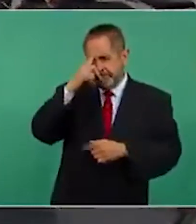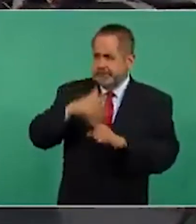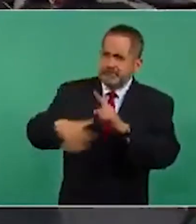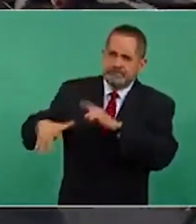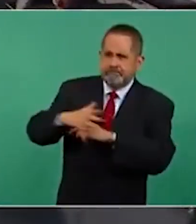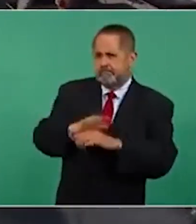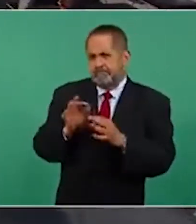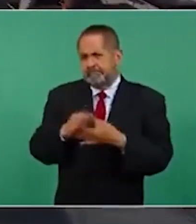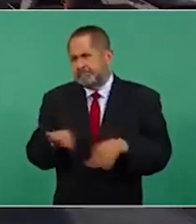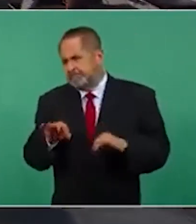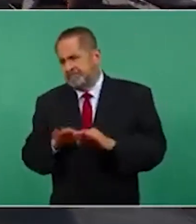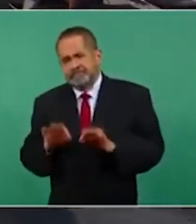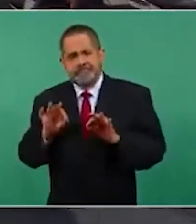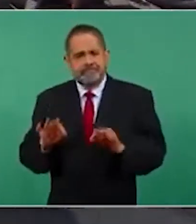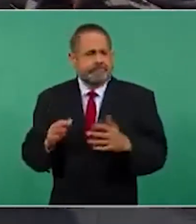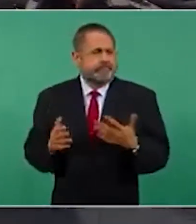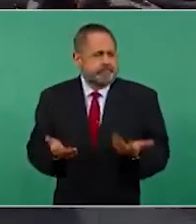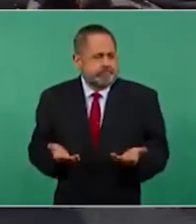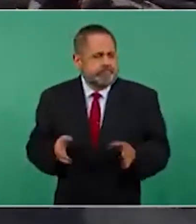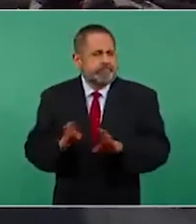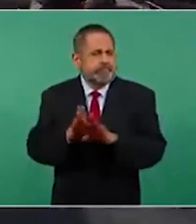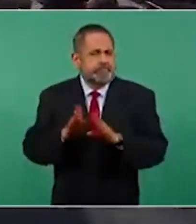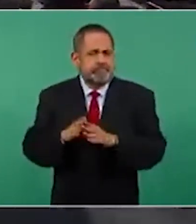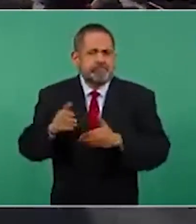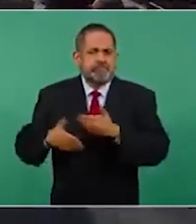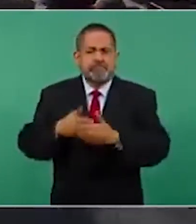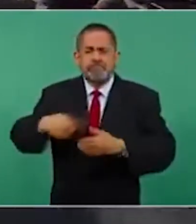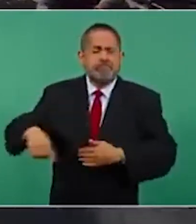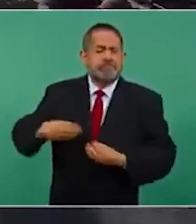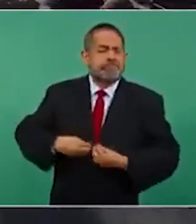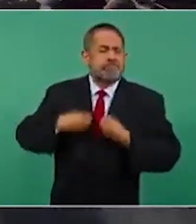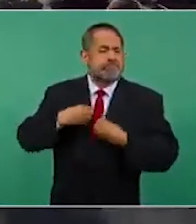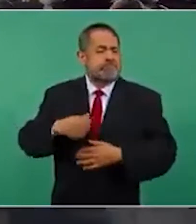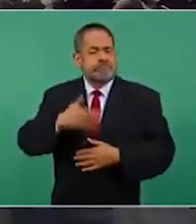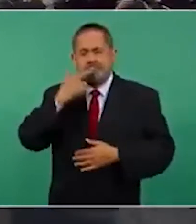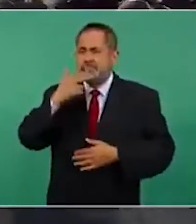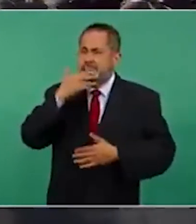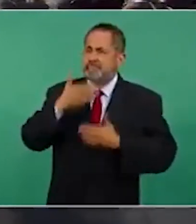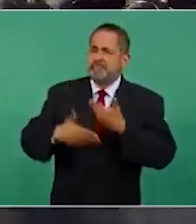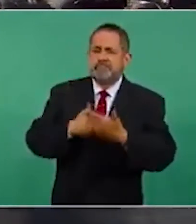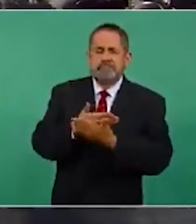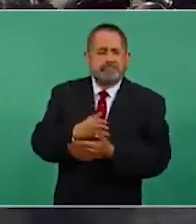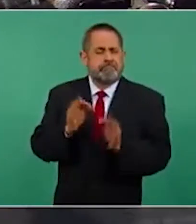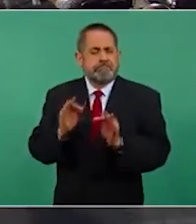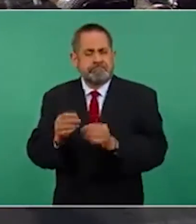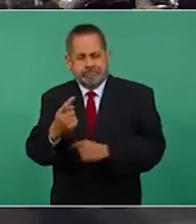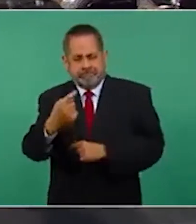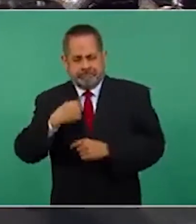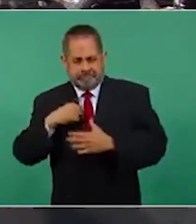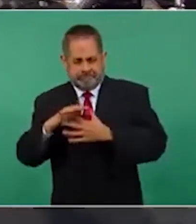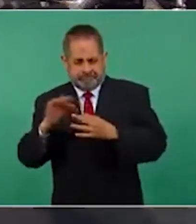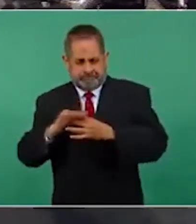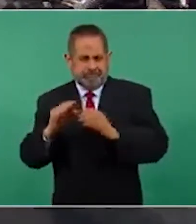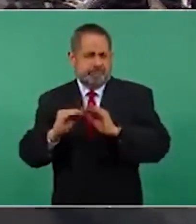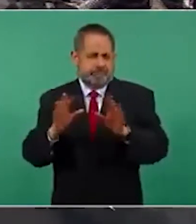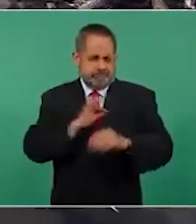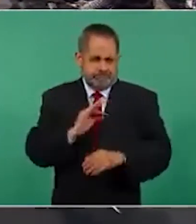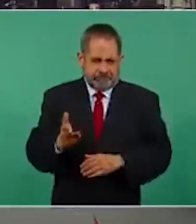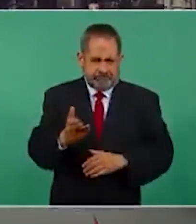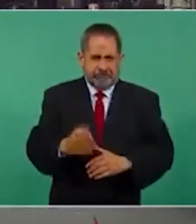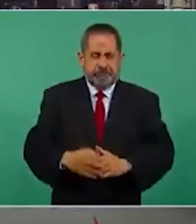ambiente y esto hace que tengamos una mejor calidad de vida y, por supuesto, mejorar la salud. Si nos pudiera platicar al respecto. Gracias.